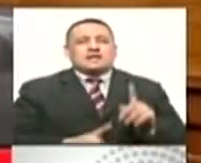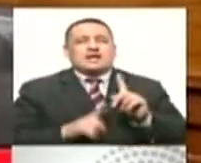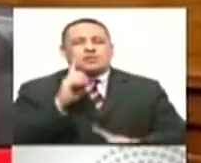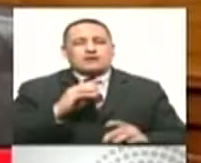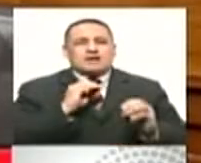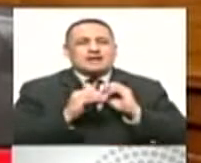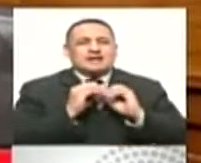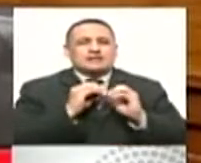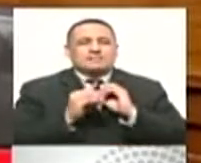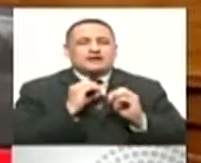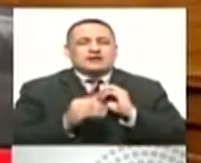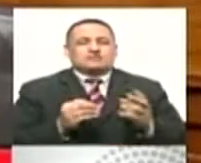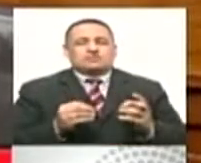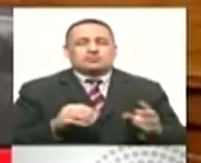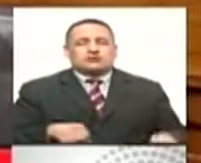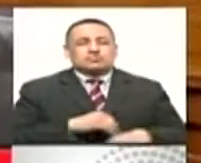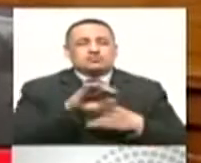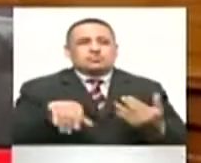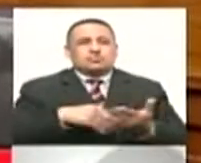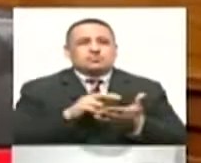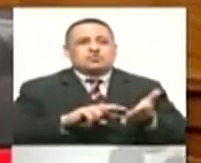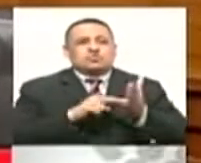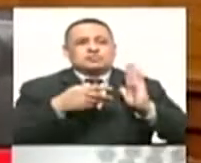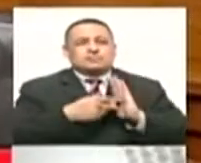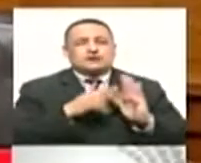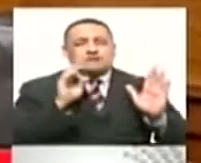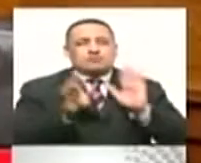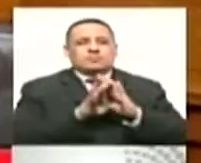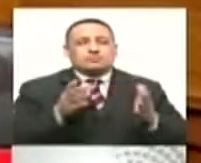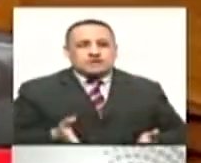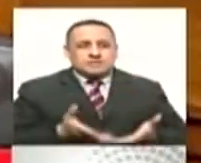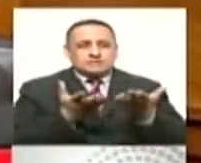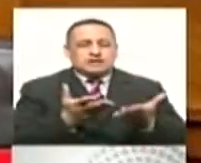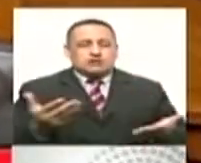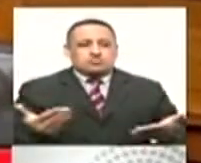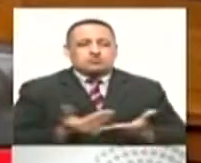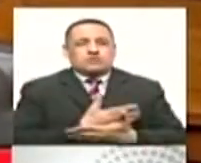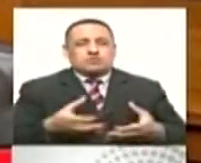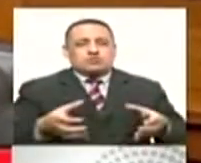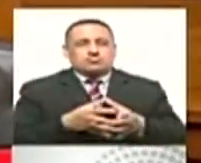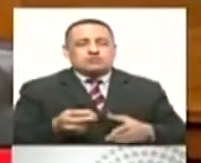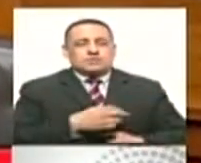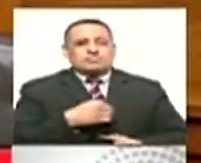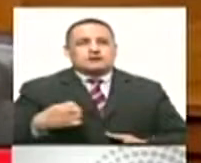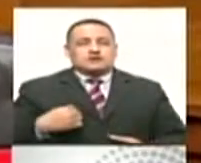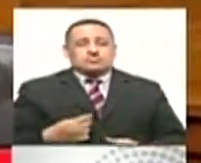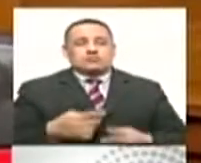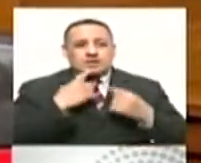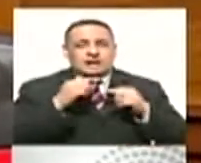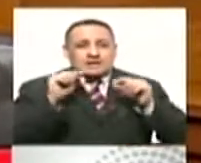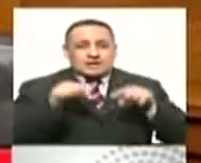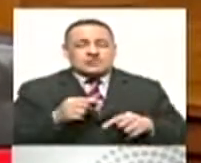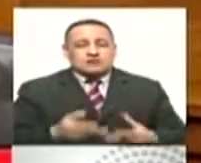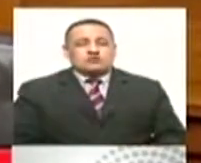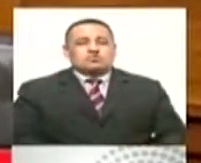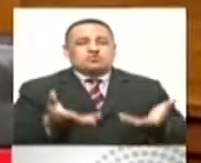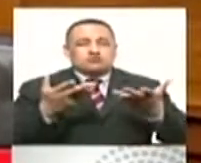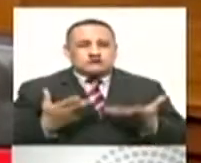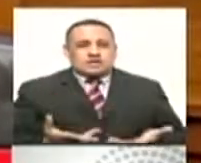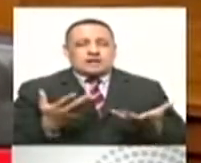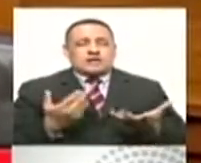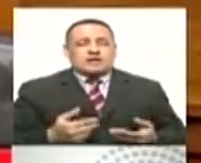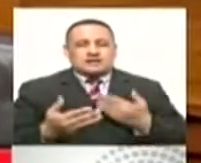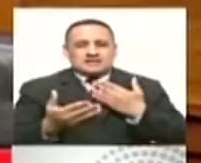gestión pública de los gobernadores destaca como eficiente, también la apertura que han